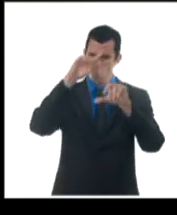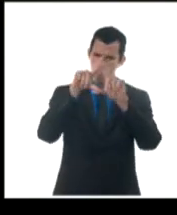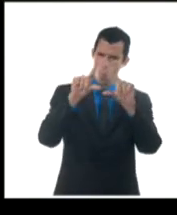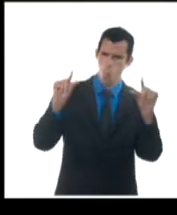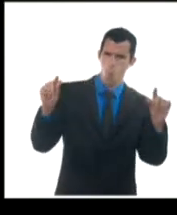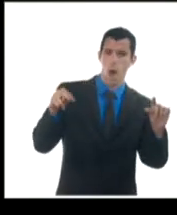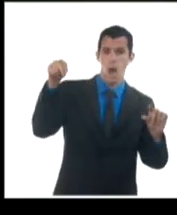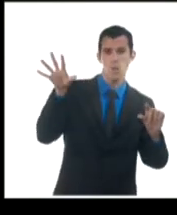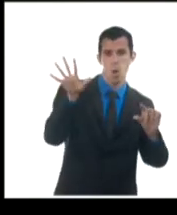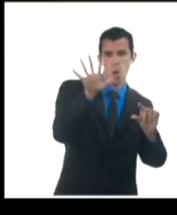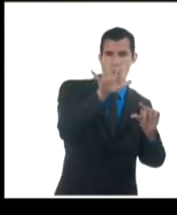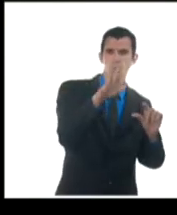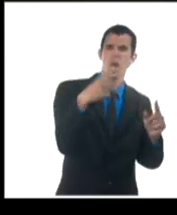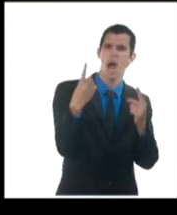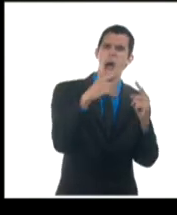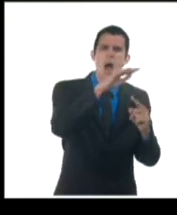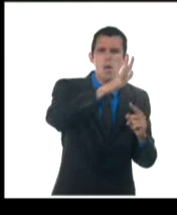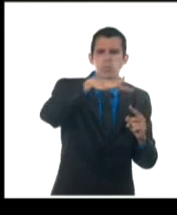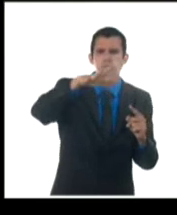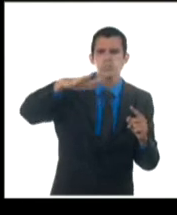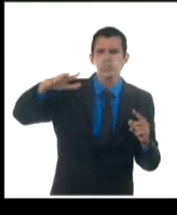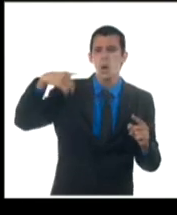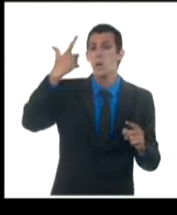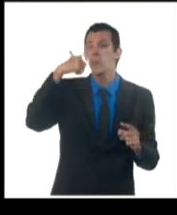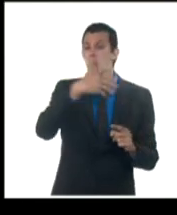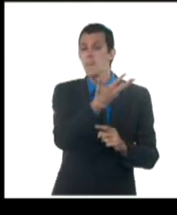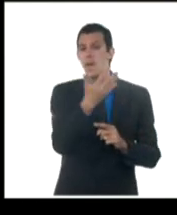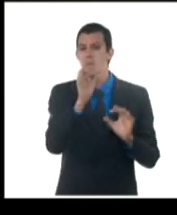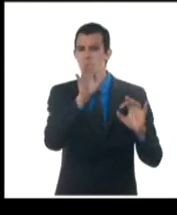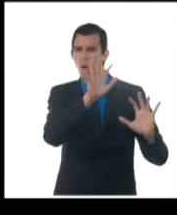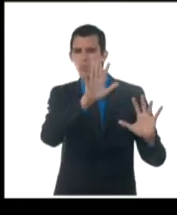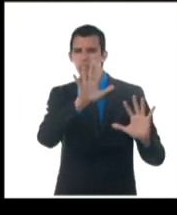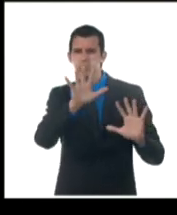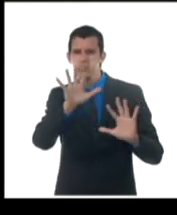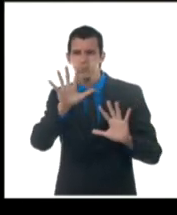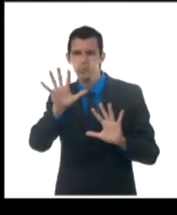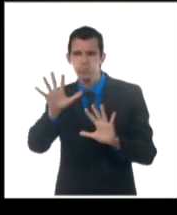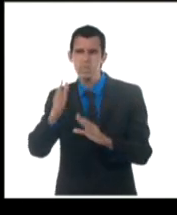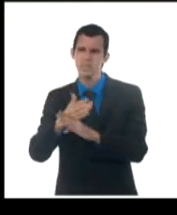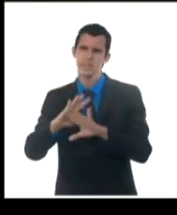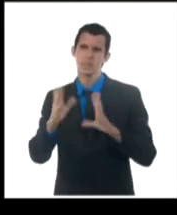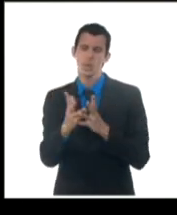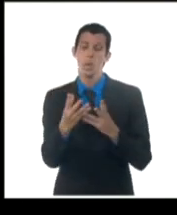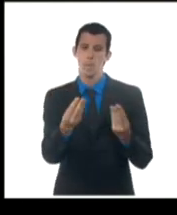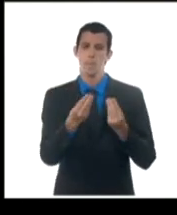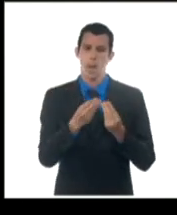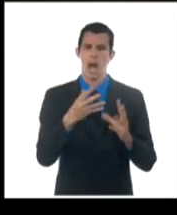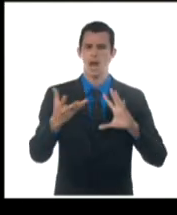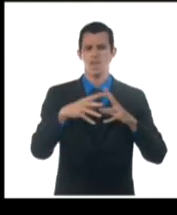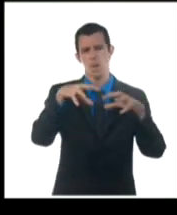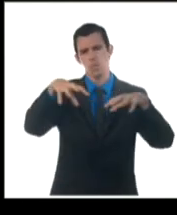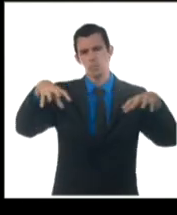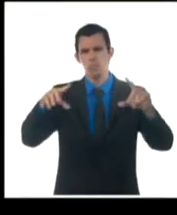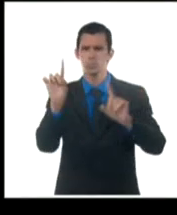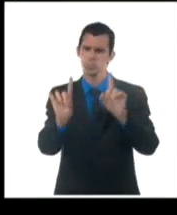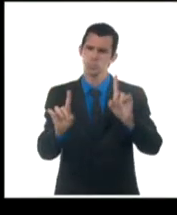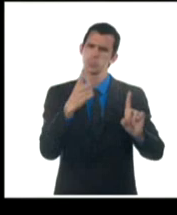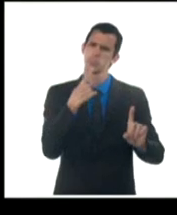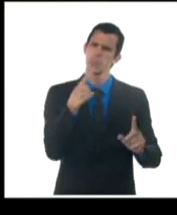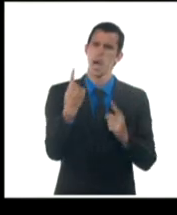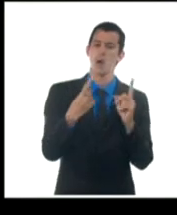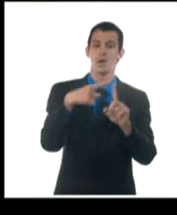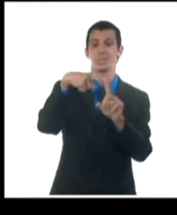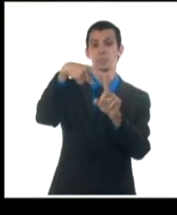los remanentes de este frente frío. En el resto, las condiciones de tiempo, en general, con una tendencia a las pocas precipitaciones y las temperaturas